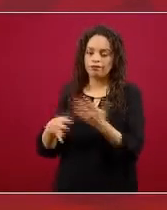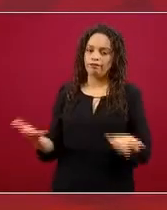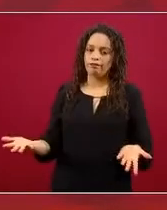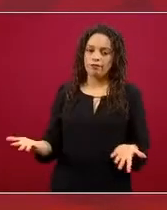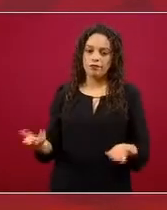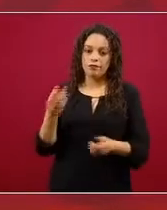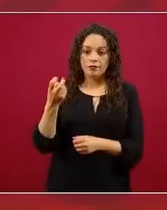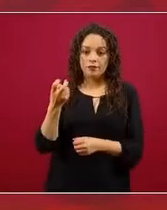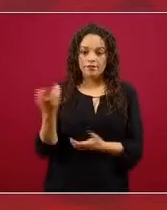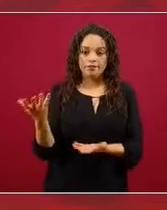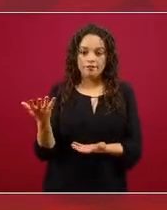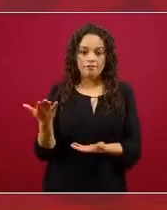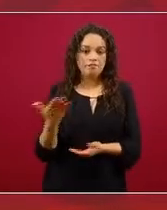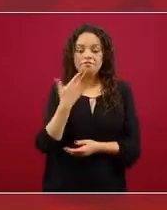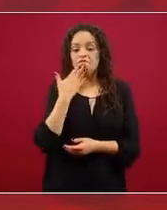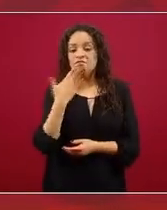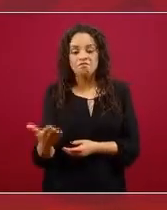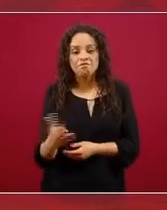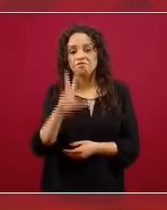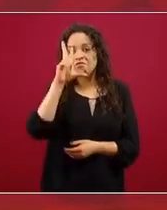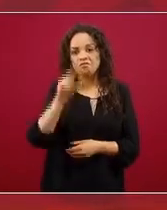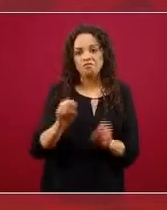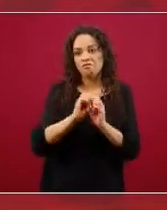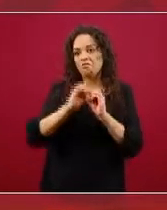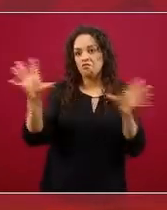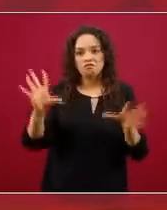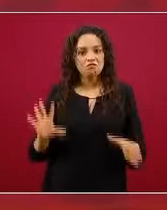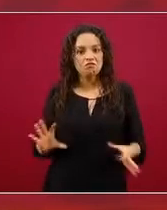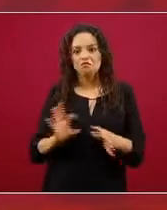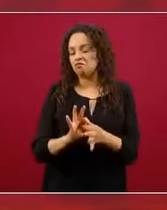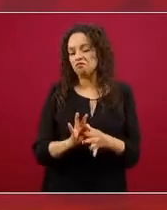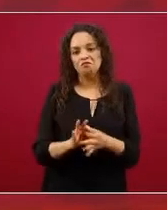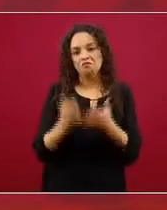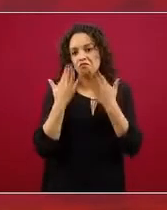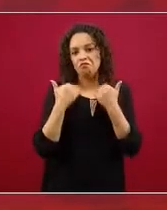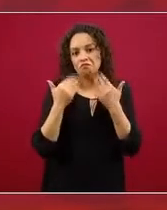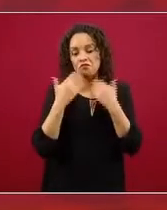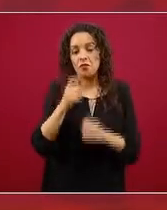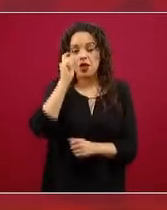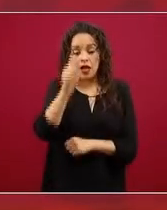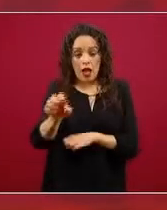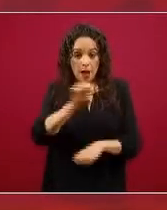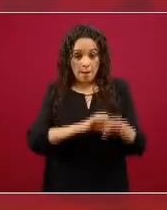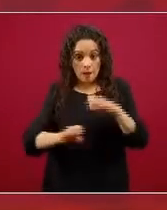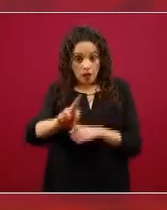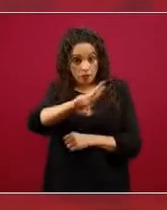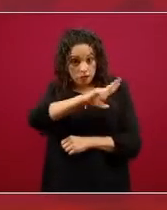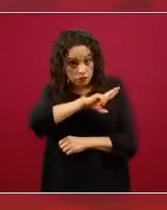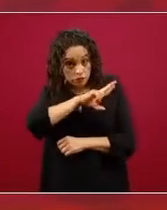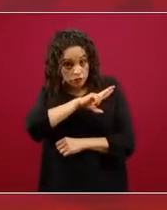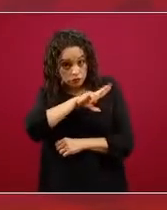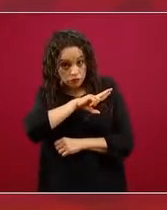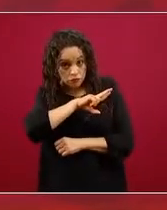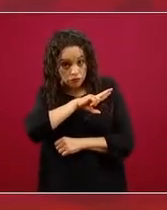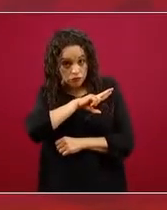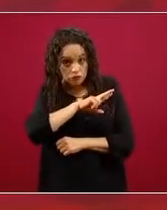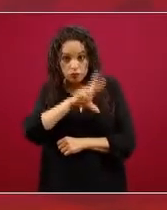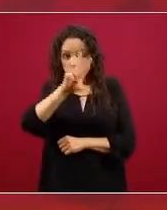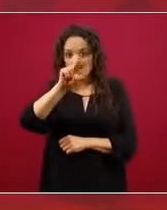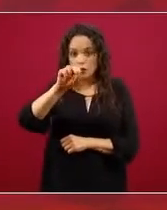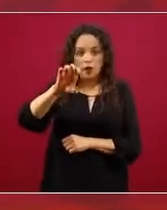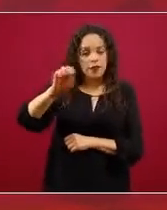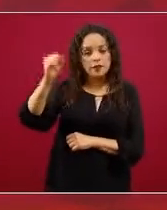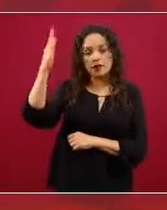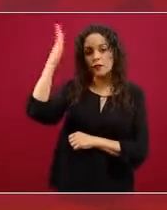no tiene un sentido fundamentado claro. Cualquier entidad privada no es autoridad